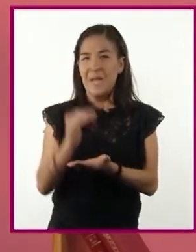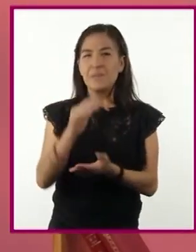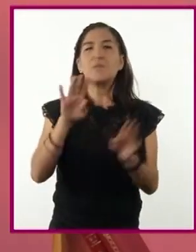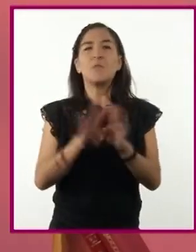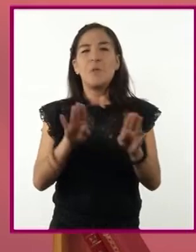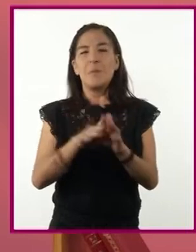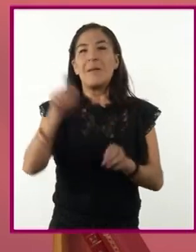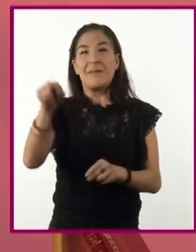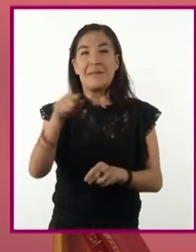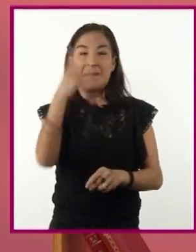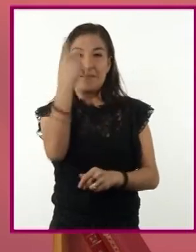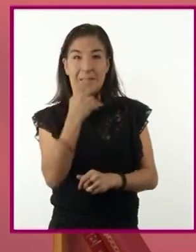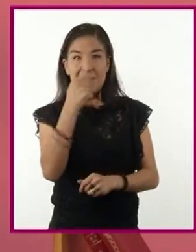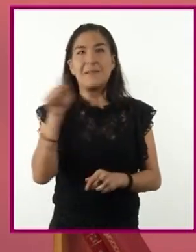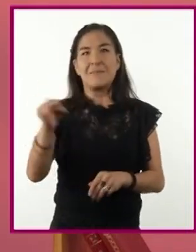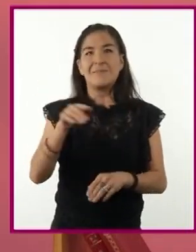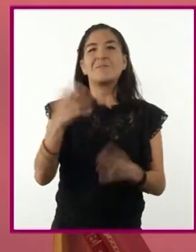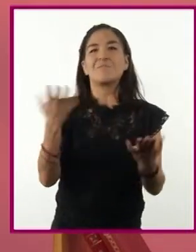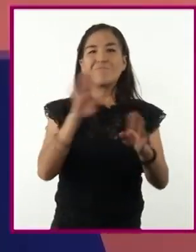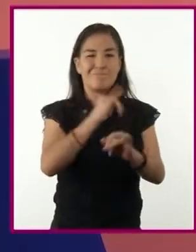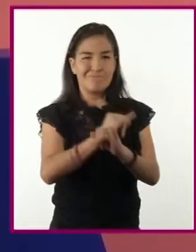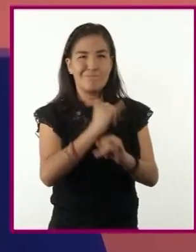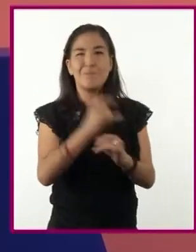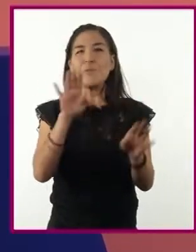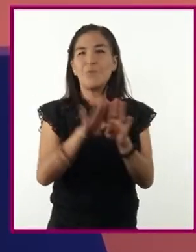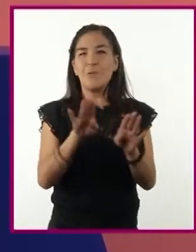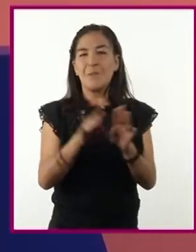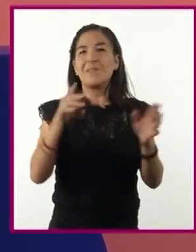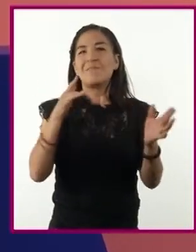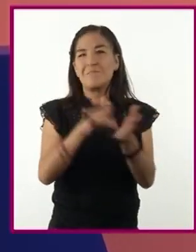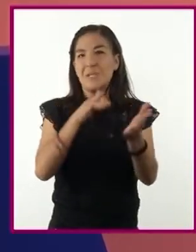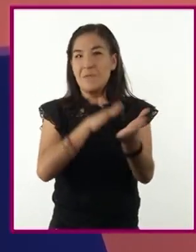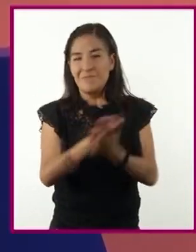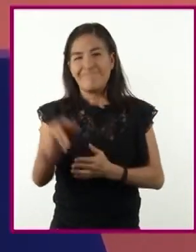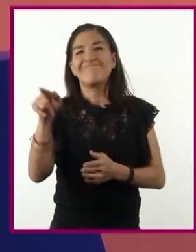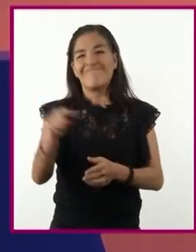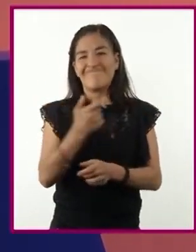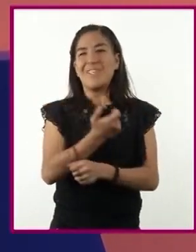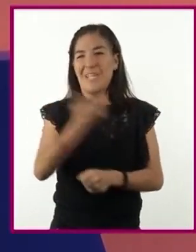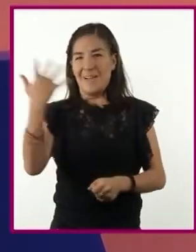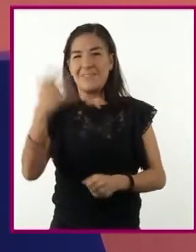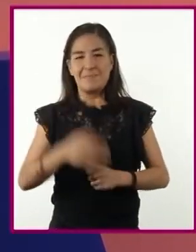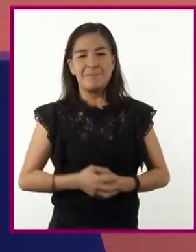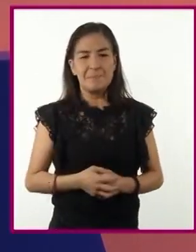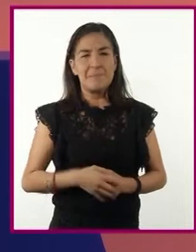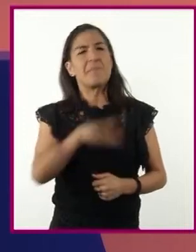como la televisión y los medios impresos. Profesora, de hecho,